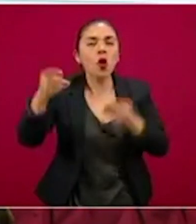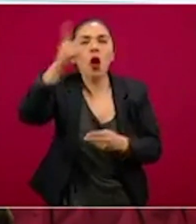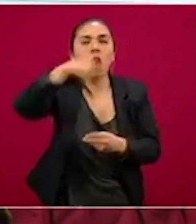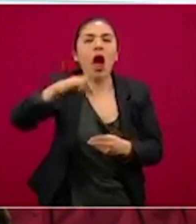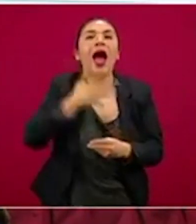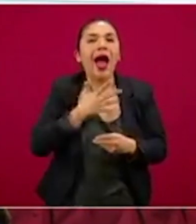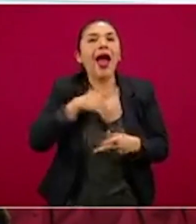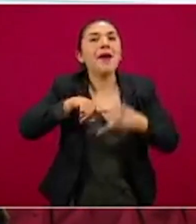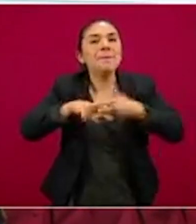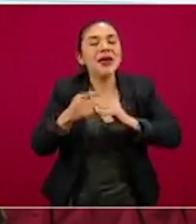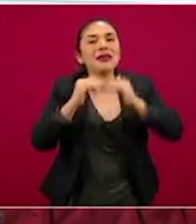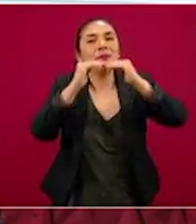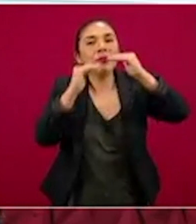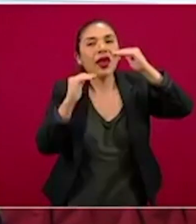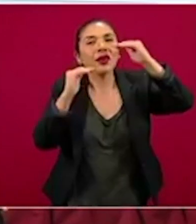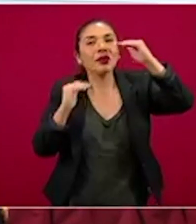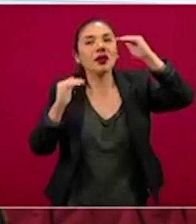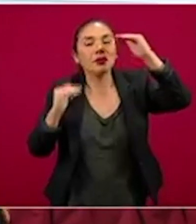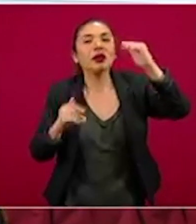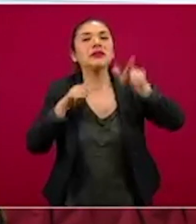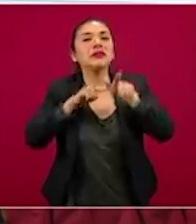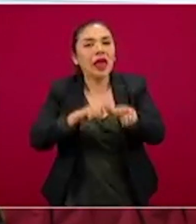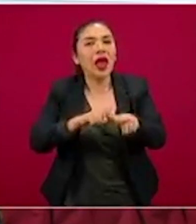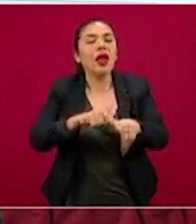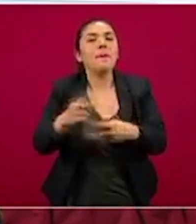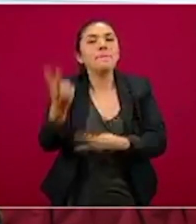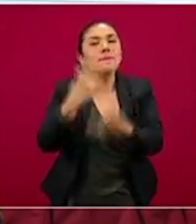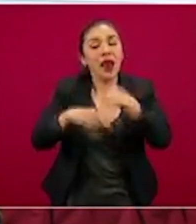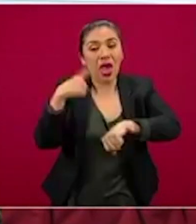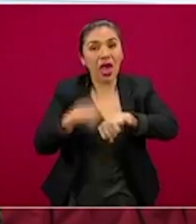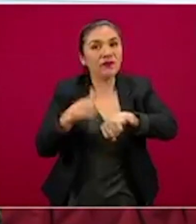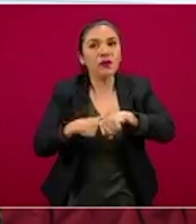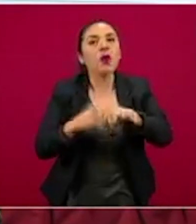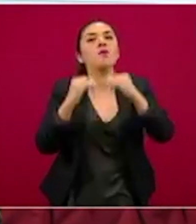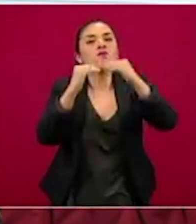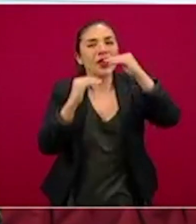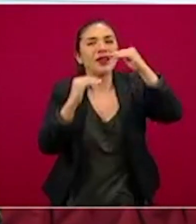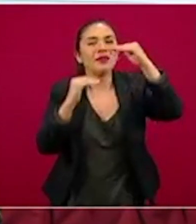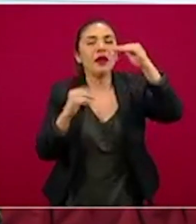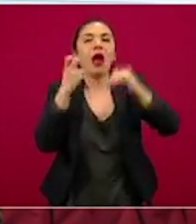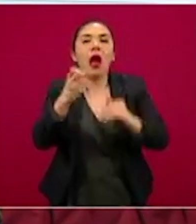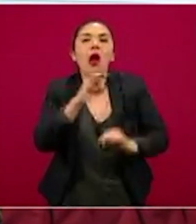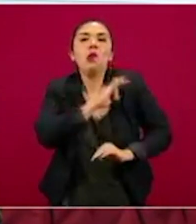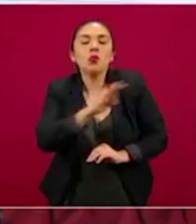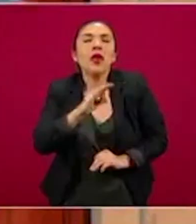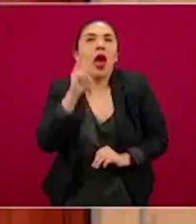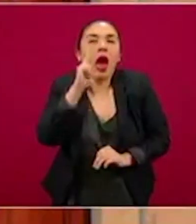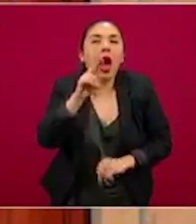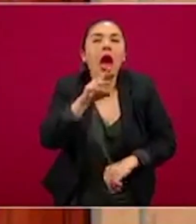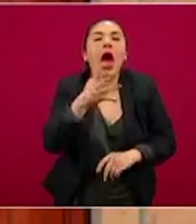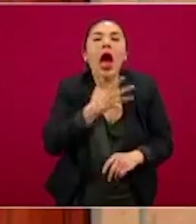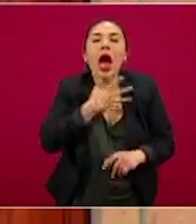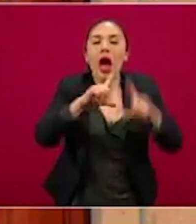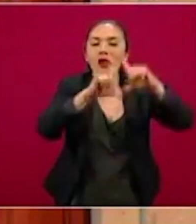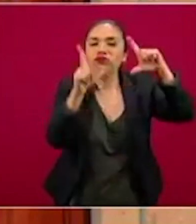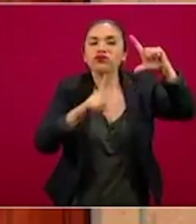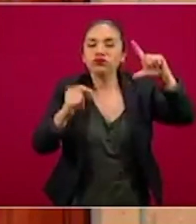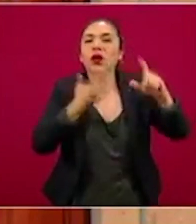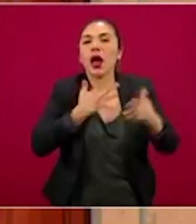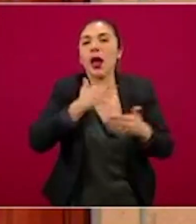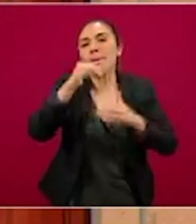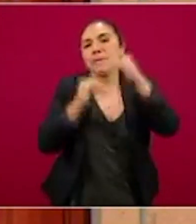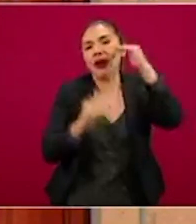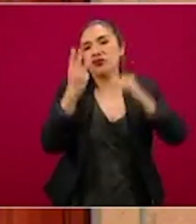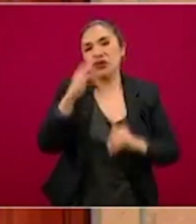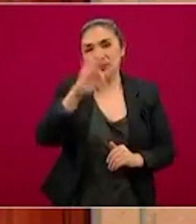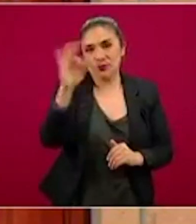descensos y siguen, continúan presentando descensos que en su momento nos permiten a nivel nacional todavía tener este menos tres